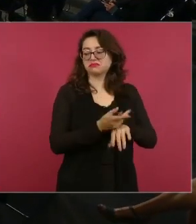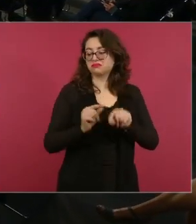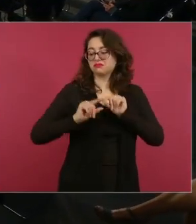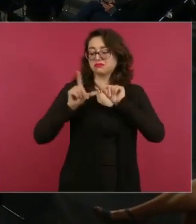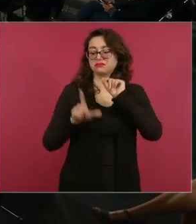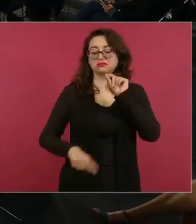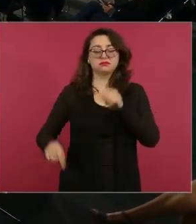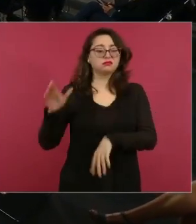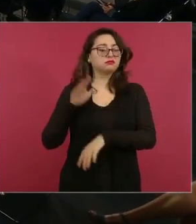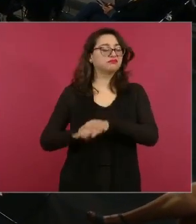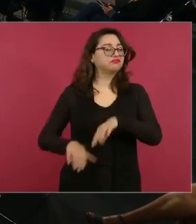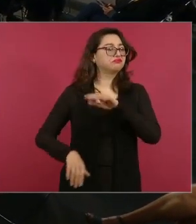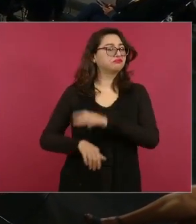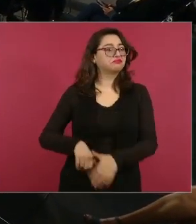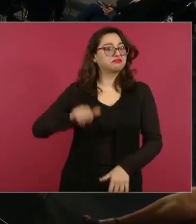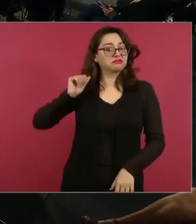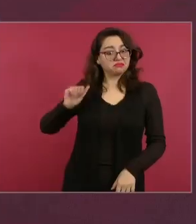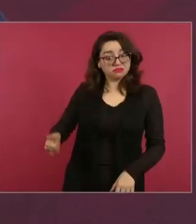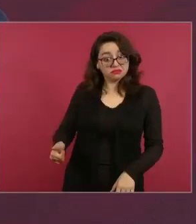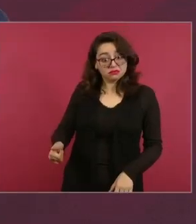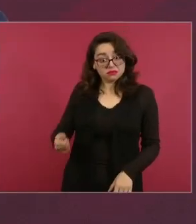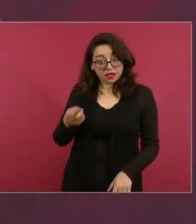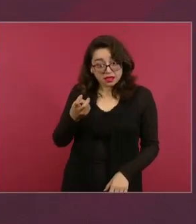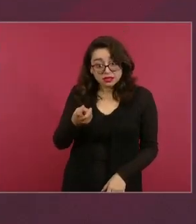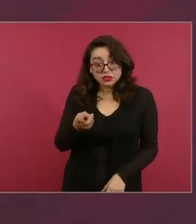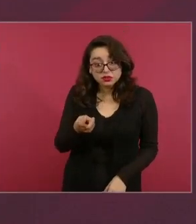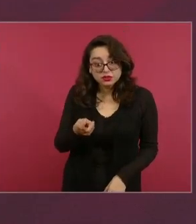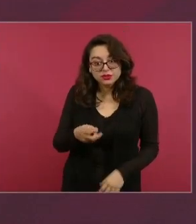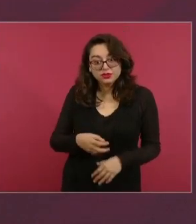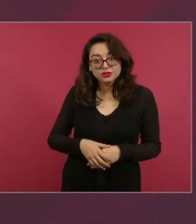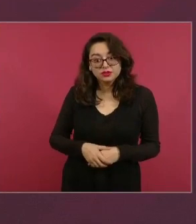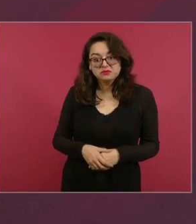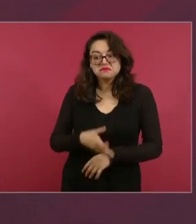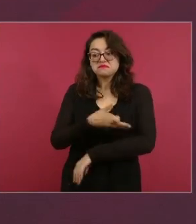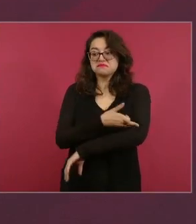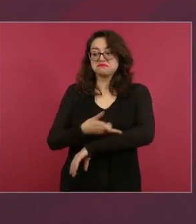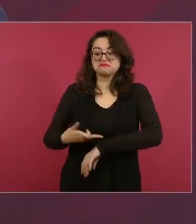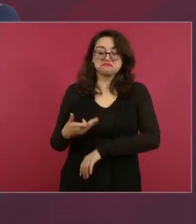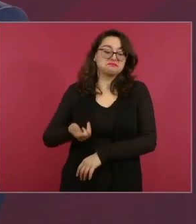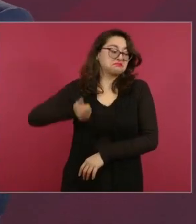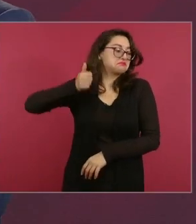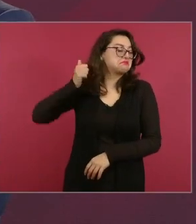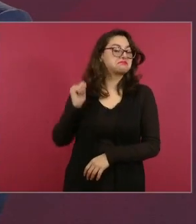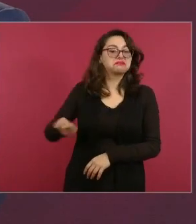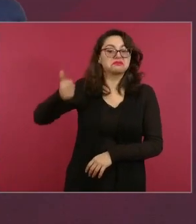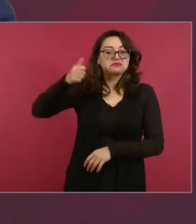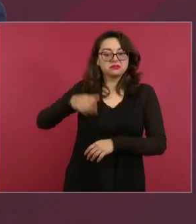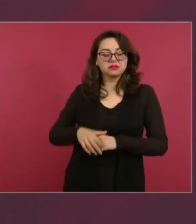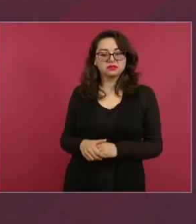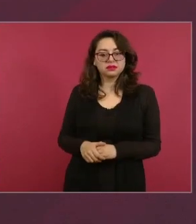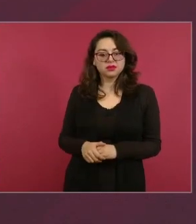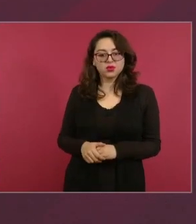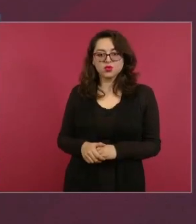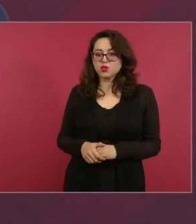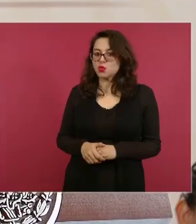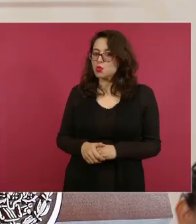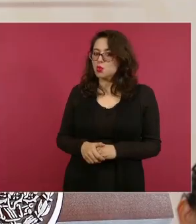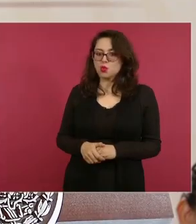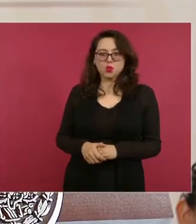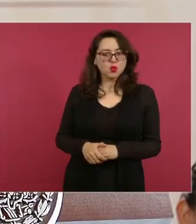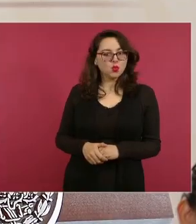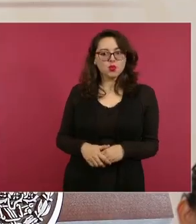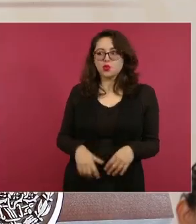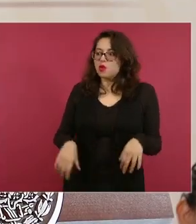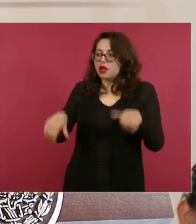¿Y cómo salen adelante donde hay oportunidades? Porque son muy trabajadores.